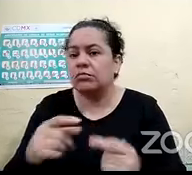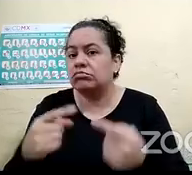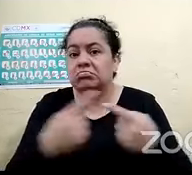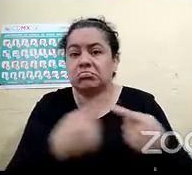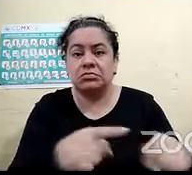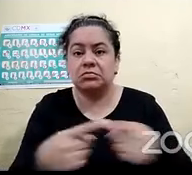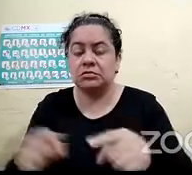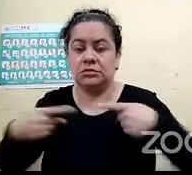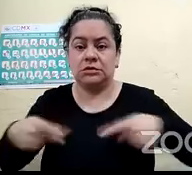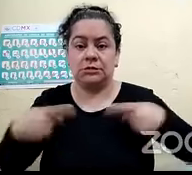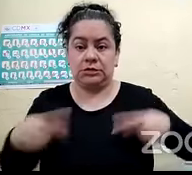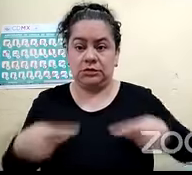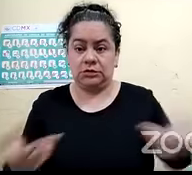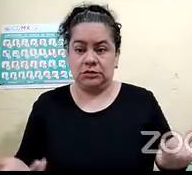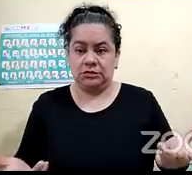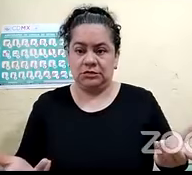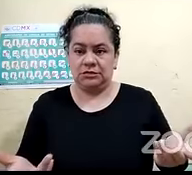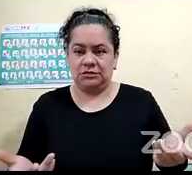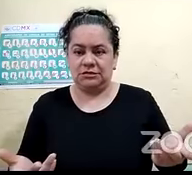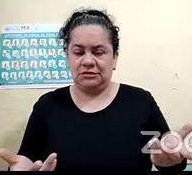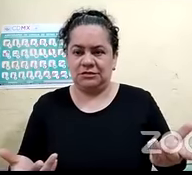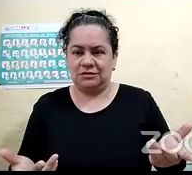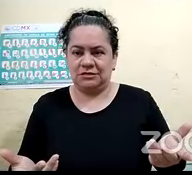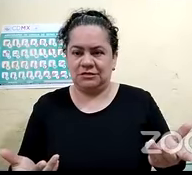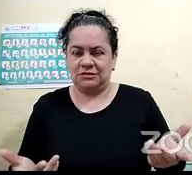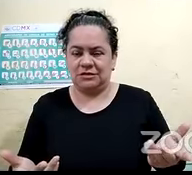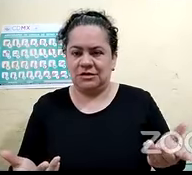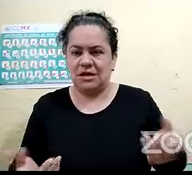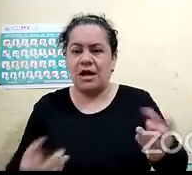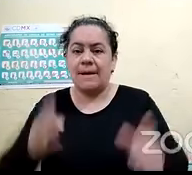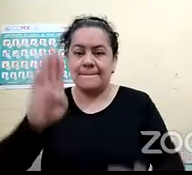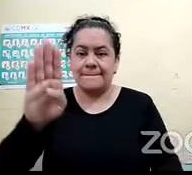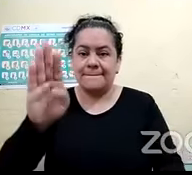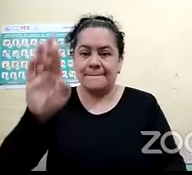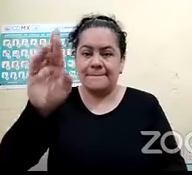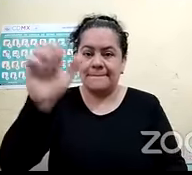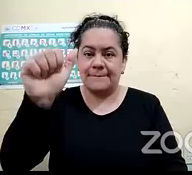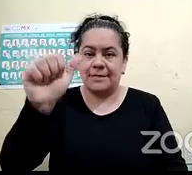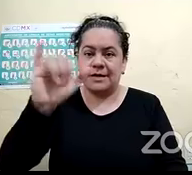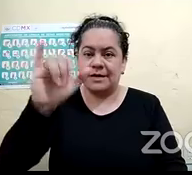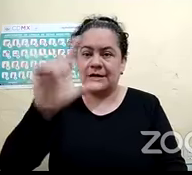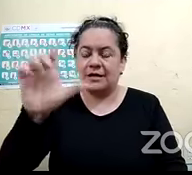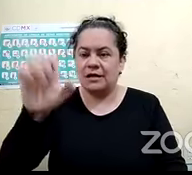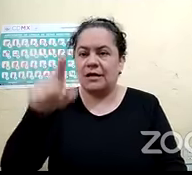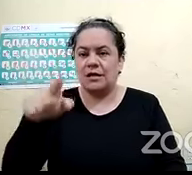será muy interesante esto del braille porque hacía que la gente lo aprendiera también.